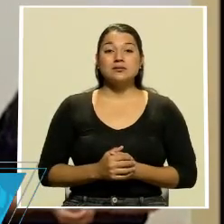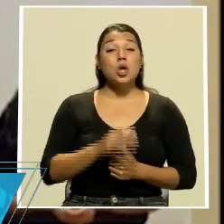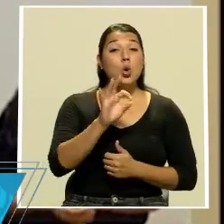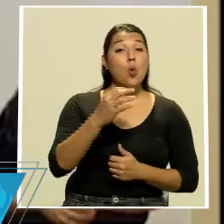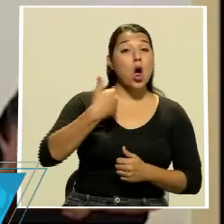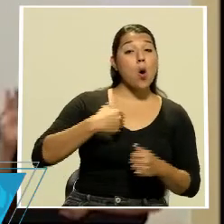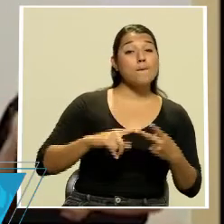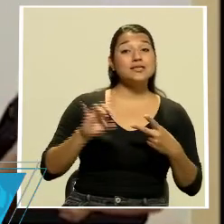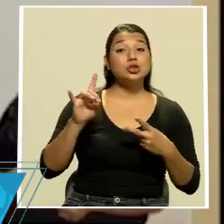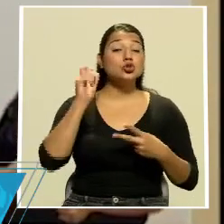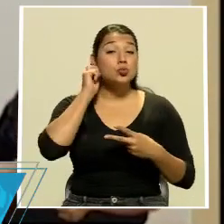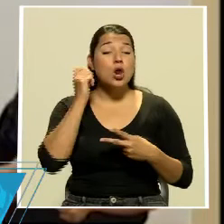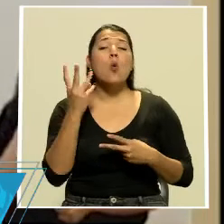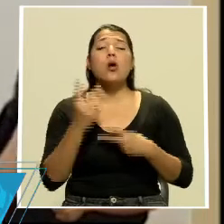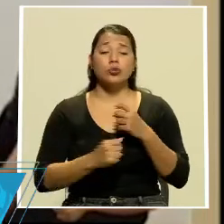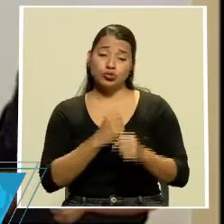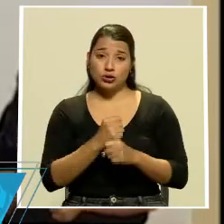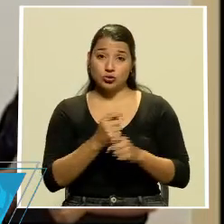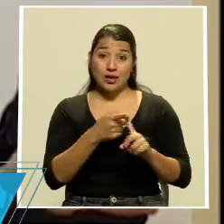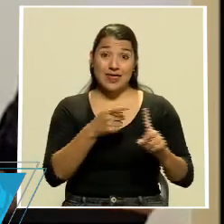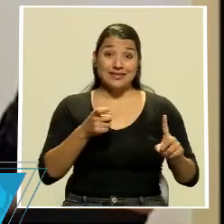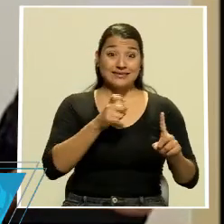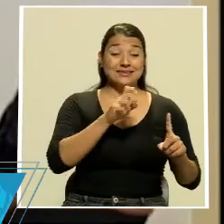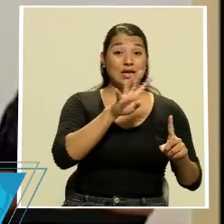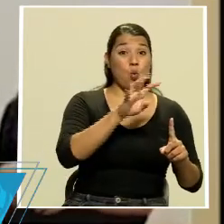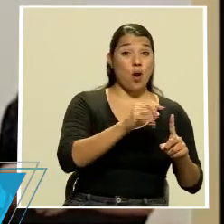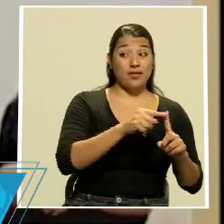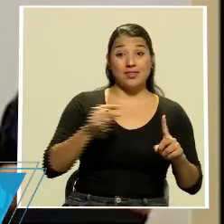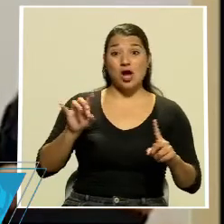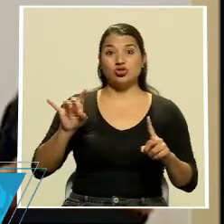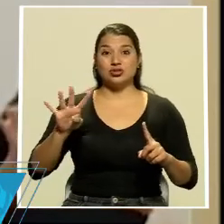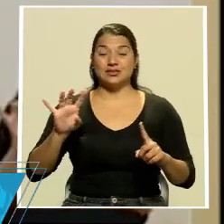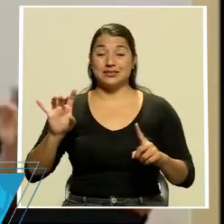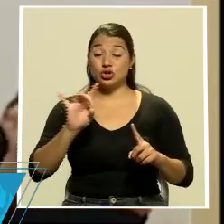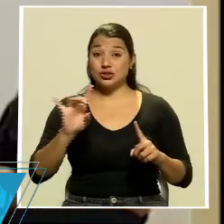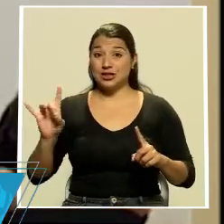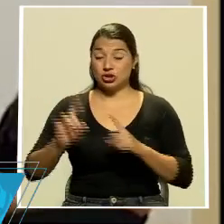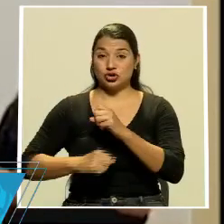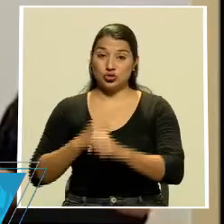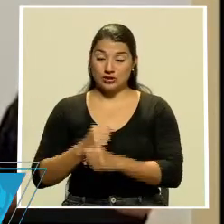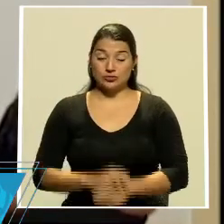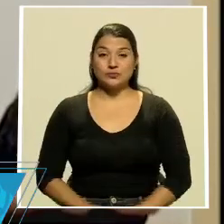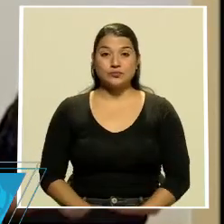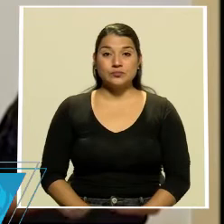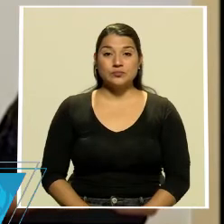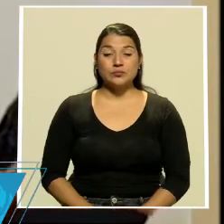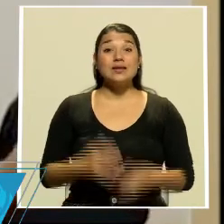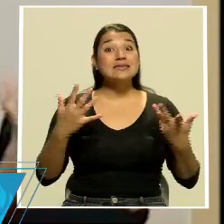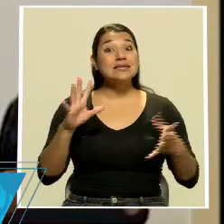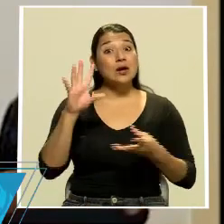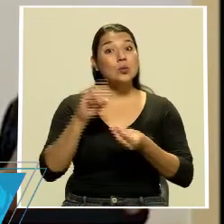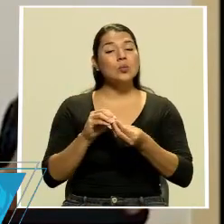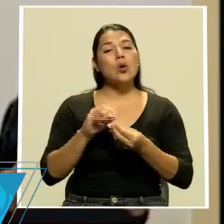9 hombres y 8 mujeres, con un rango de edad que va desde los 40 hasta los 88 años. En total se